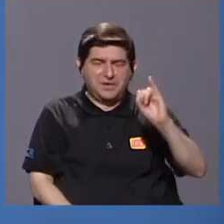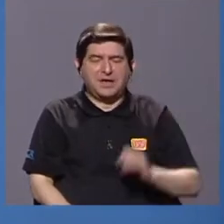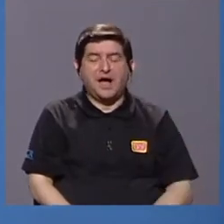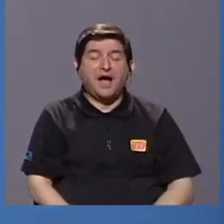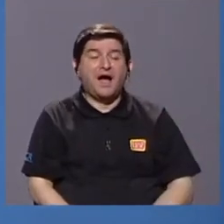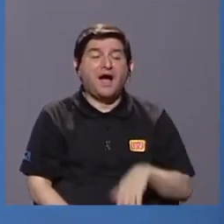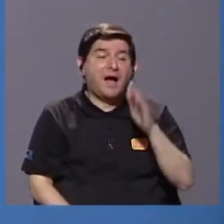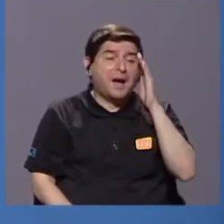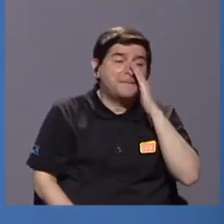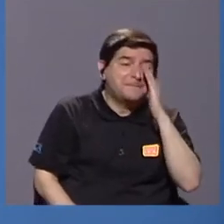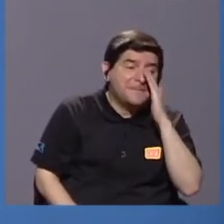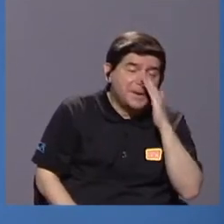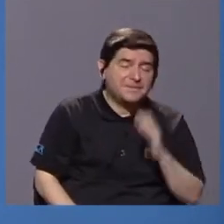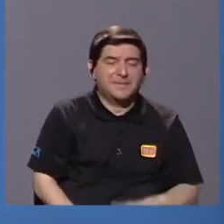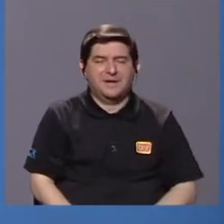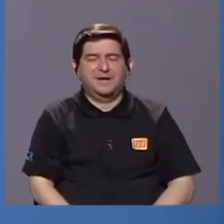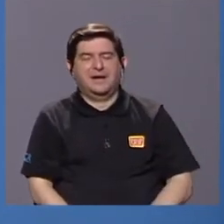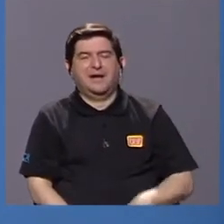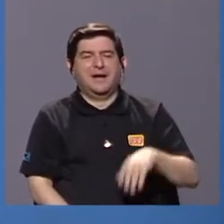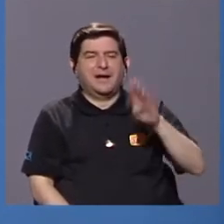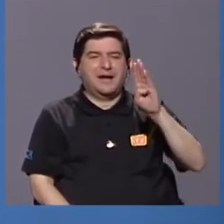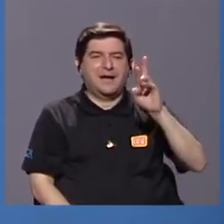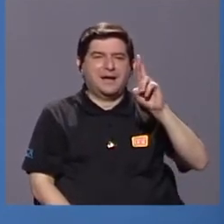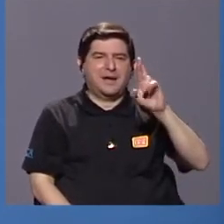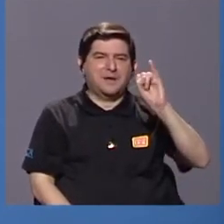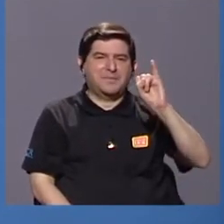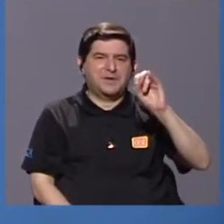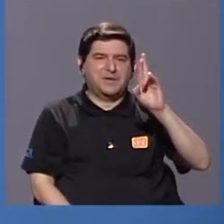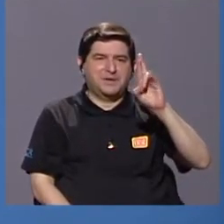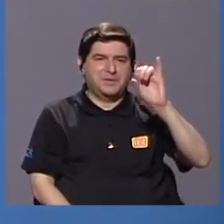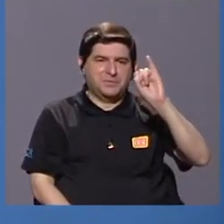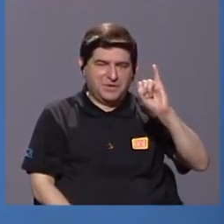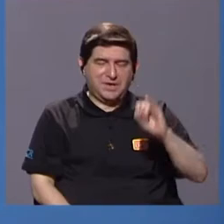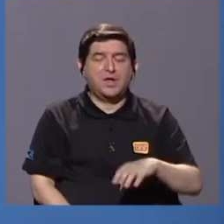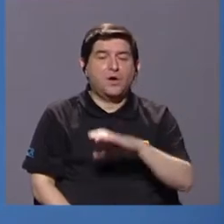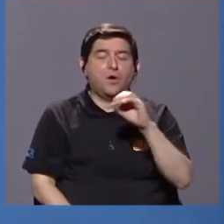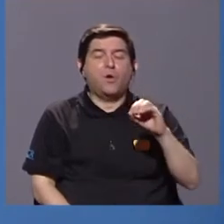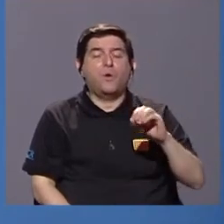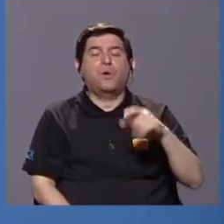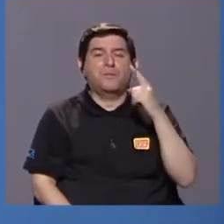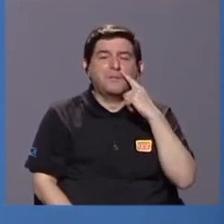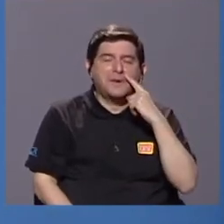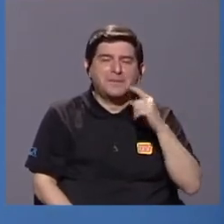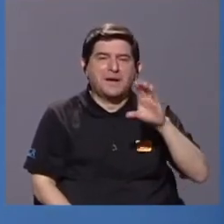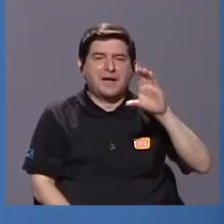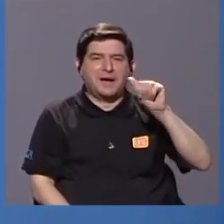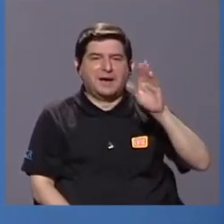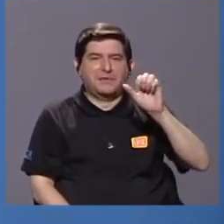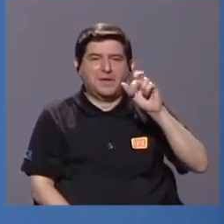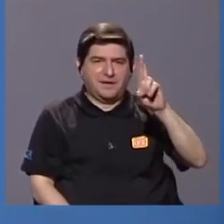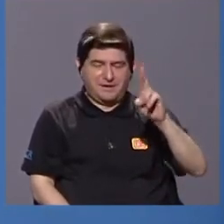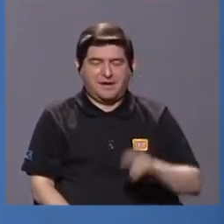bribris de la mamá, el cabecares de papá, el español que es la lengua del país, y todavía me enseñan inglés, es decir,